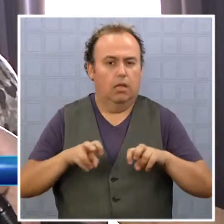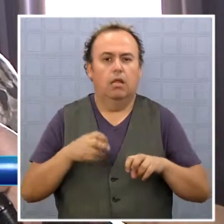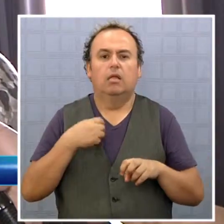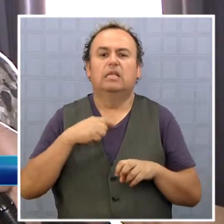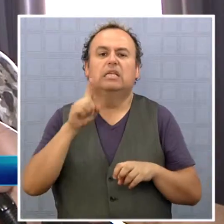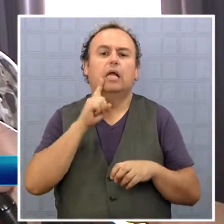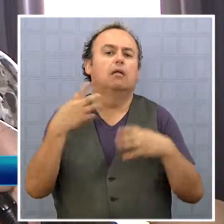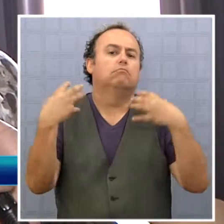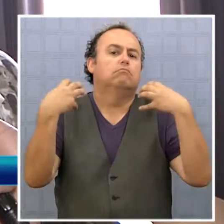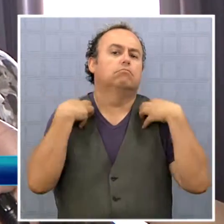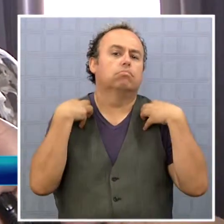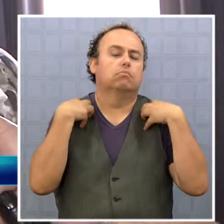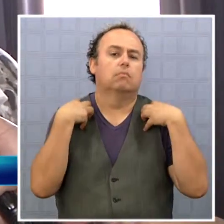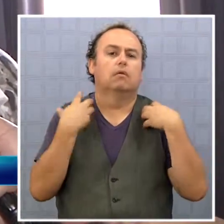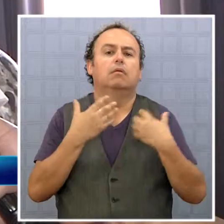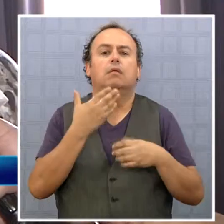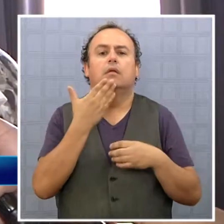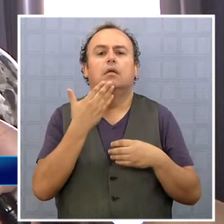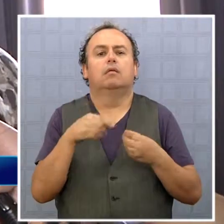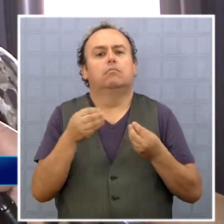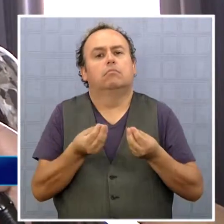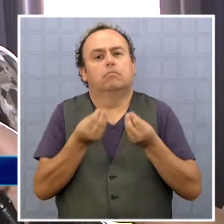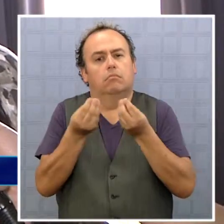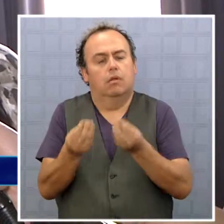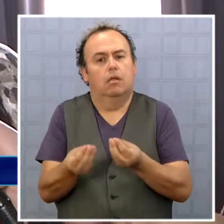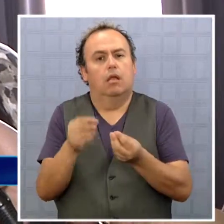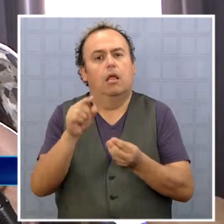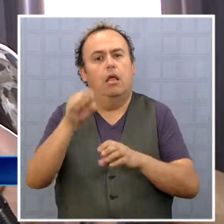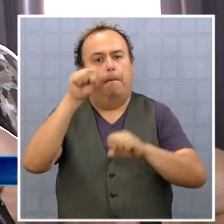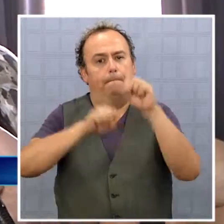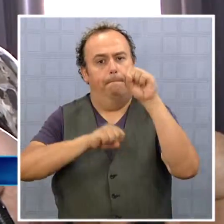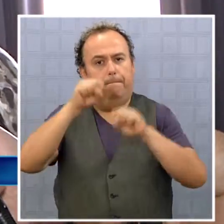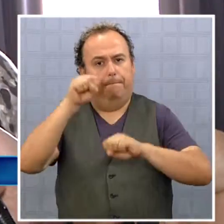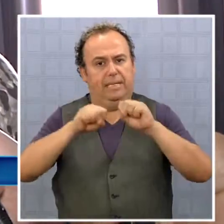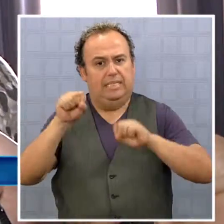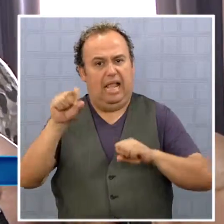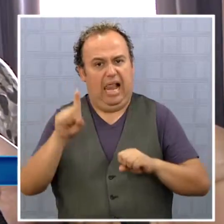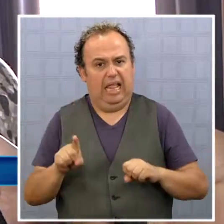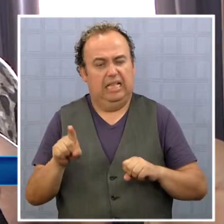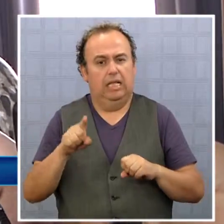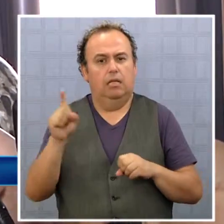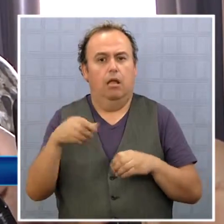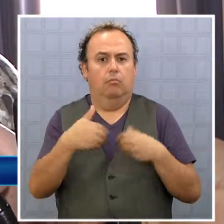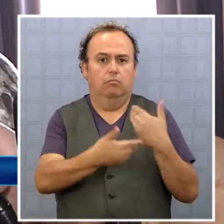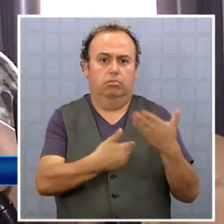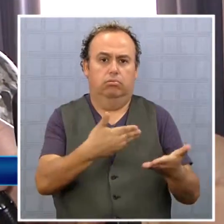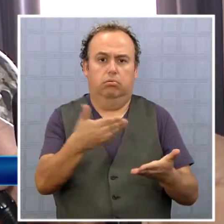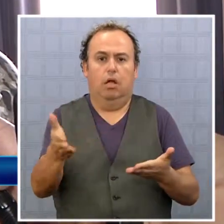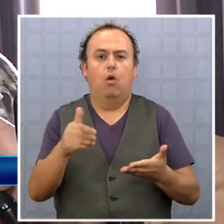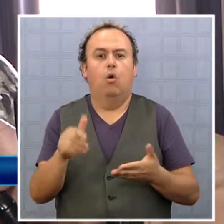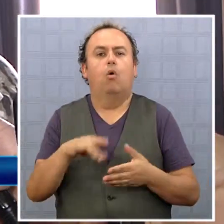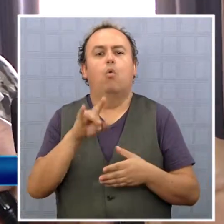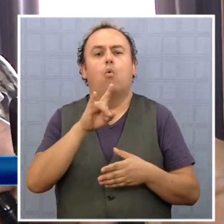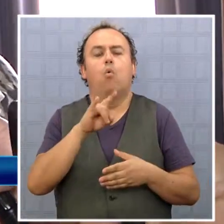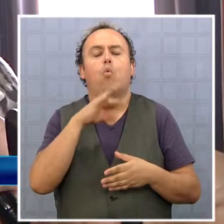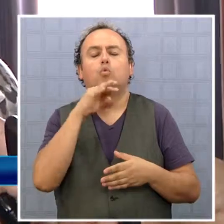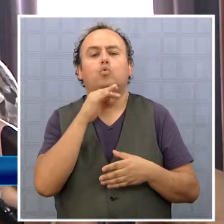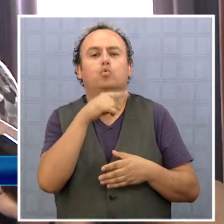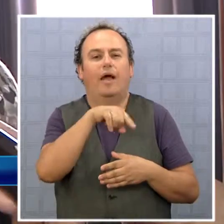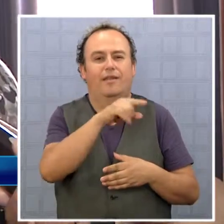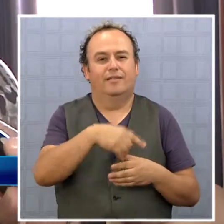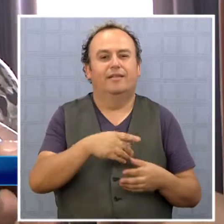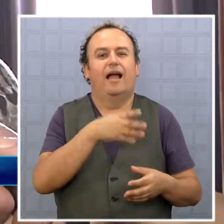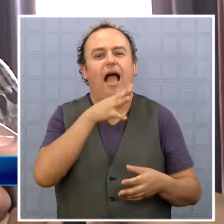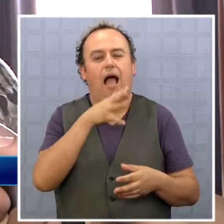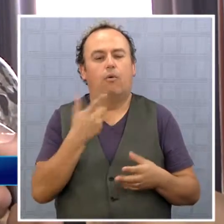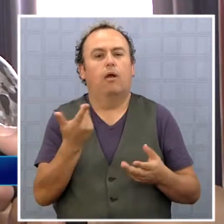se determinen las responsabilidades y se le instruye finalmente a la empresa eléctrica que compensa a los usuarios, pero la compensación es